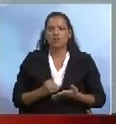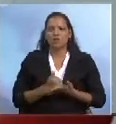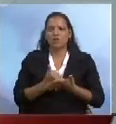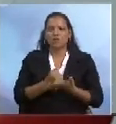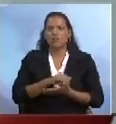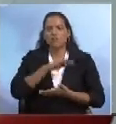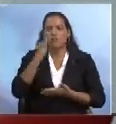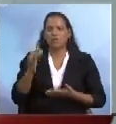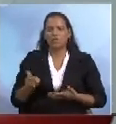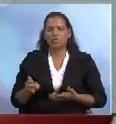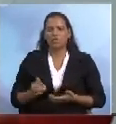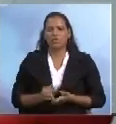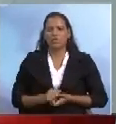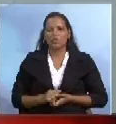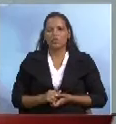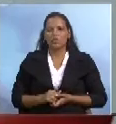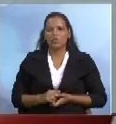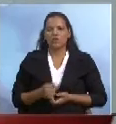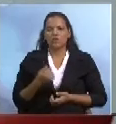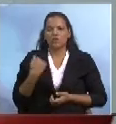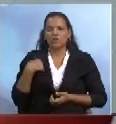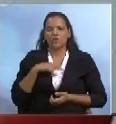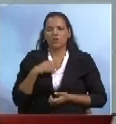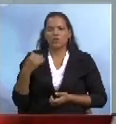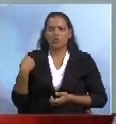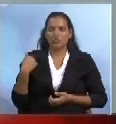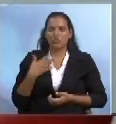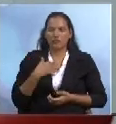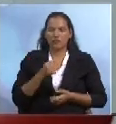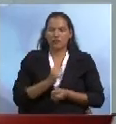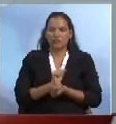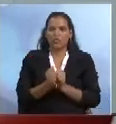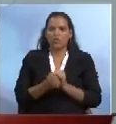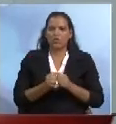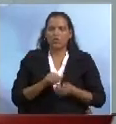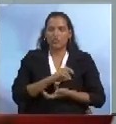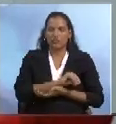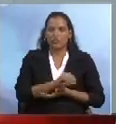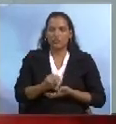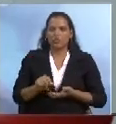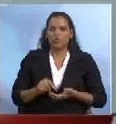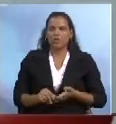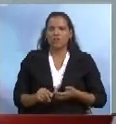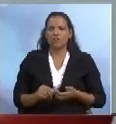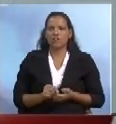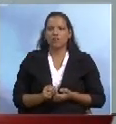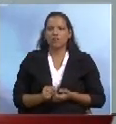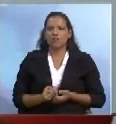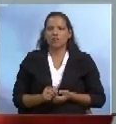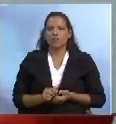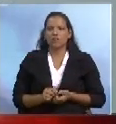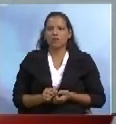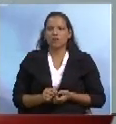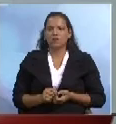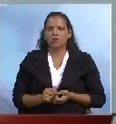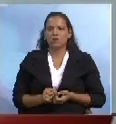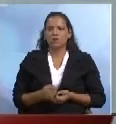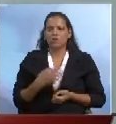arreglado definitivamente el tema. Tuvimos este pequeño deslizamiento. Este pequeño deslizamiento